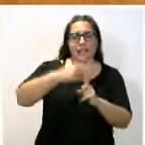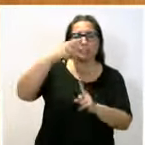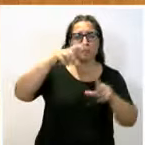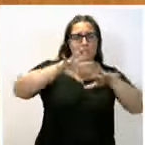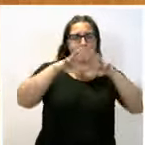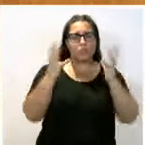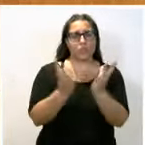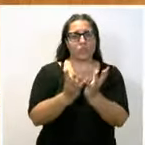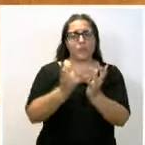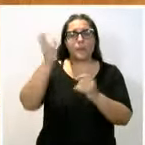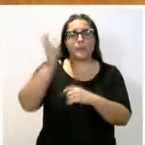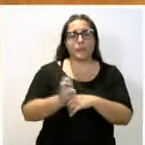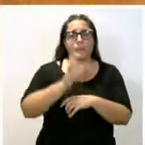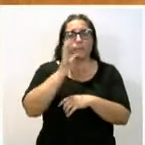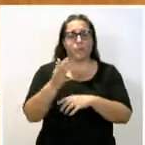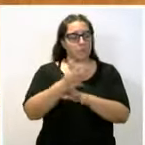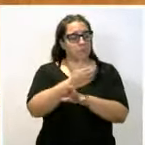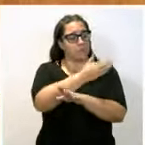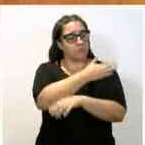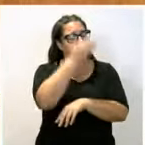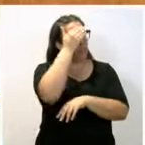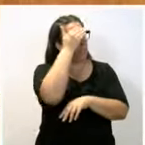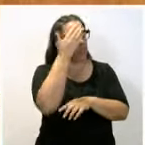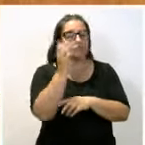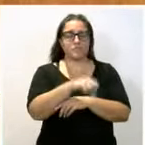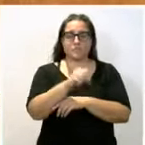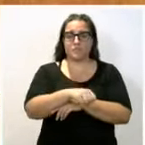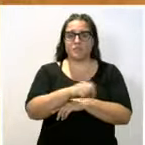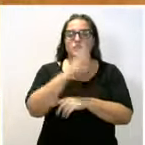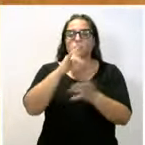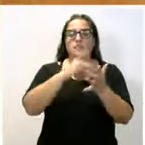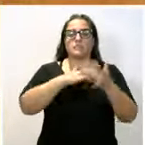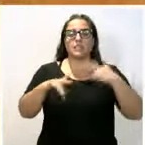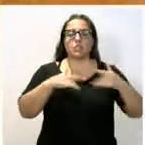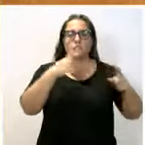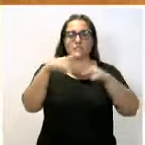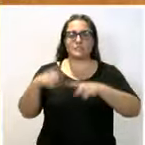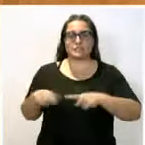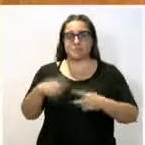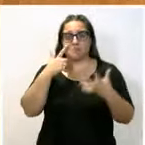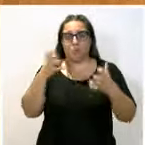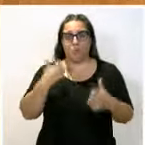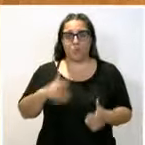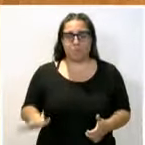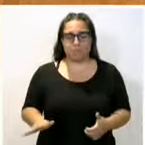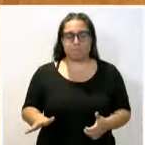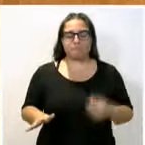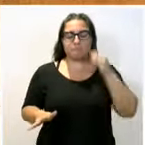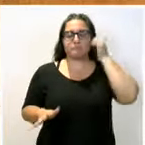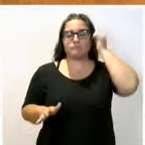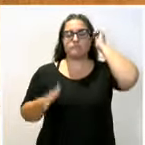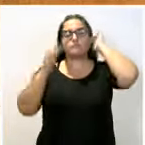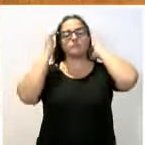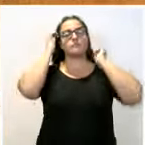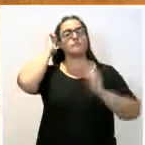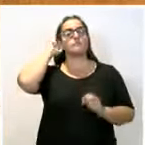un mirar para otro lado, cuando ya veíamos los distintos síntomas que se venían generando. Más allá de determinadas posiciones